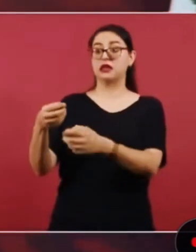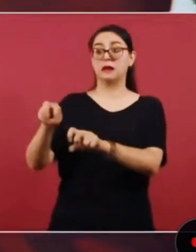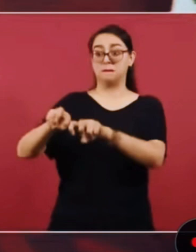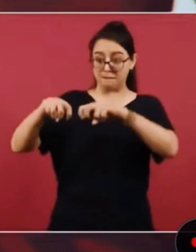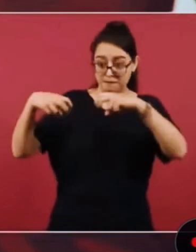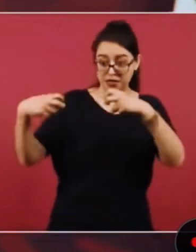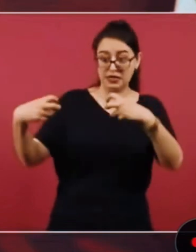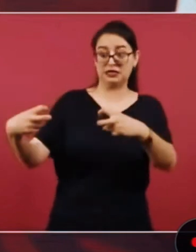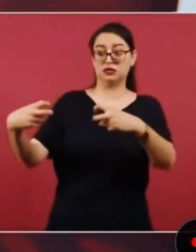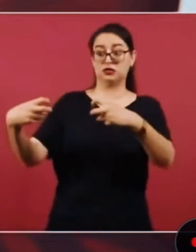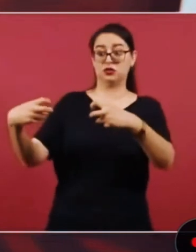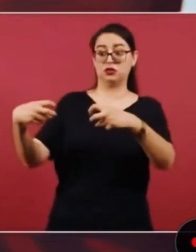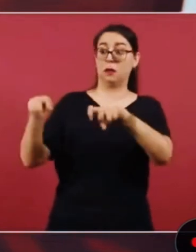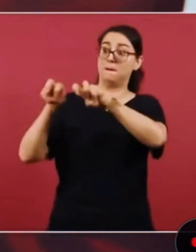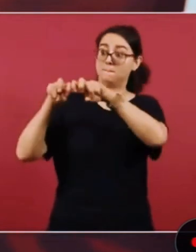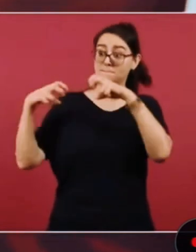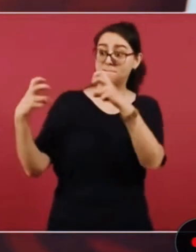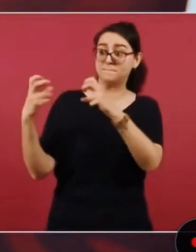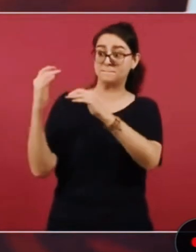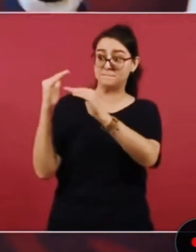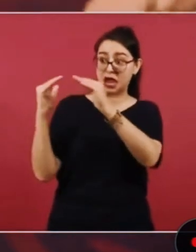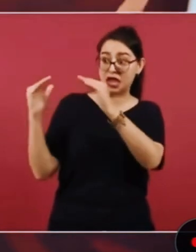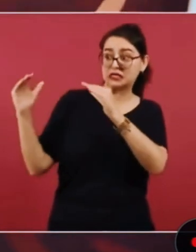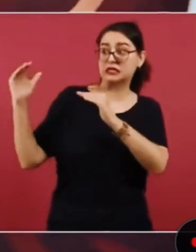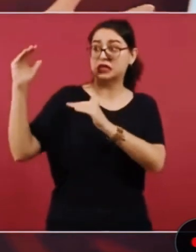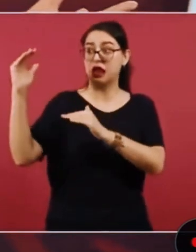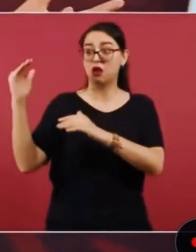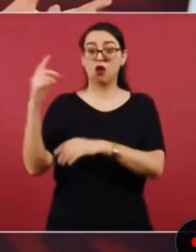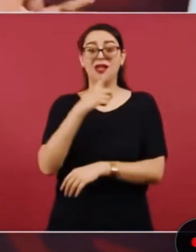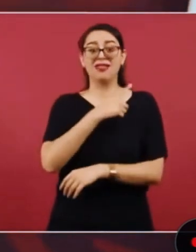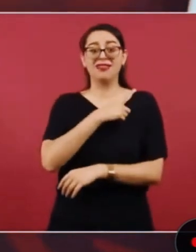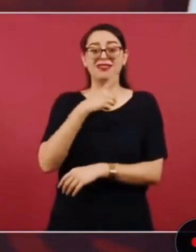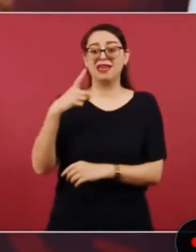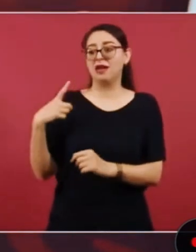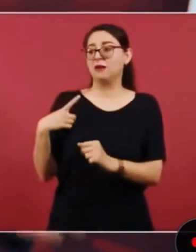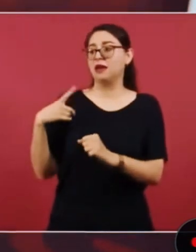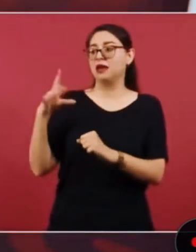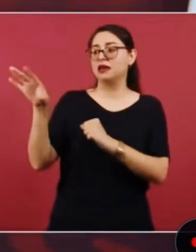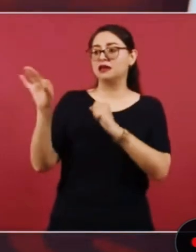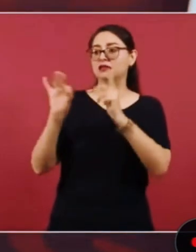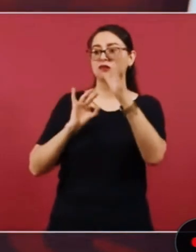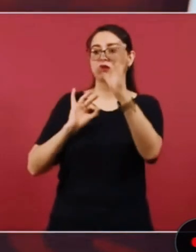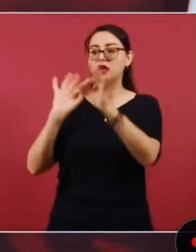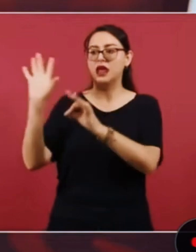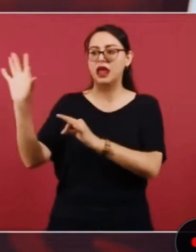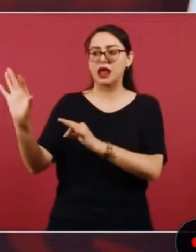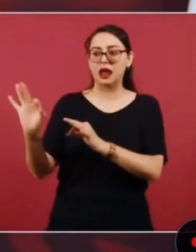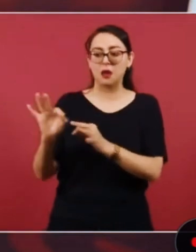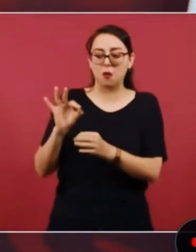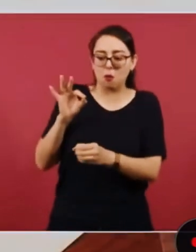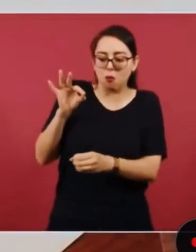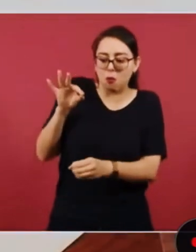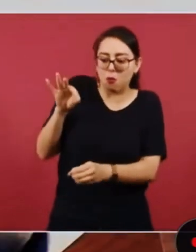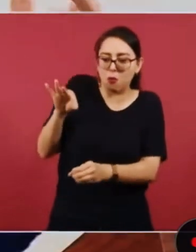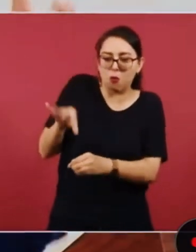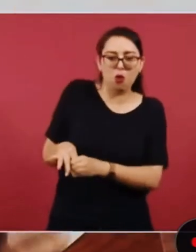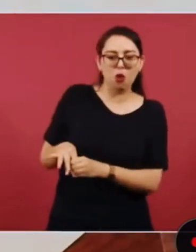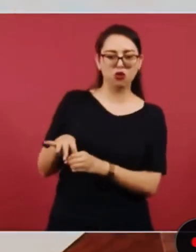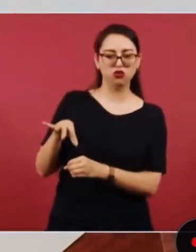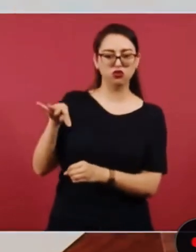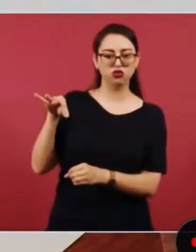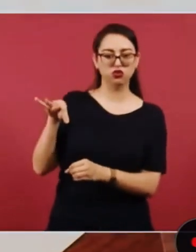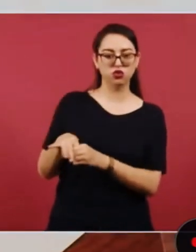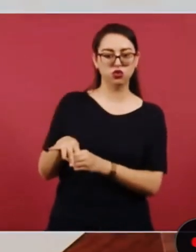que se elijan si el poder judicial está secuestrado está